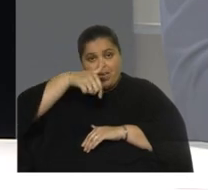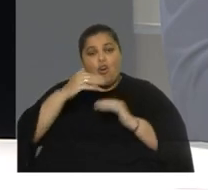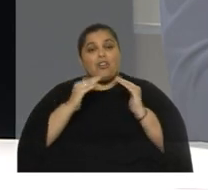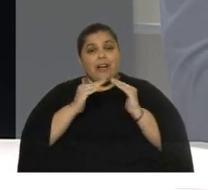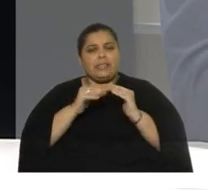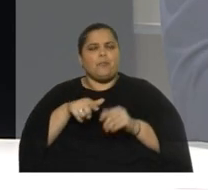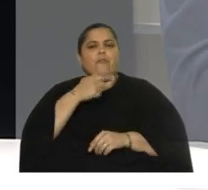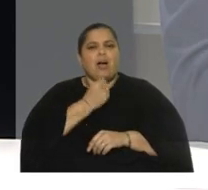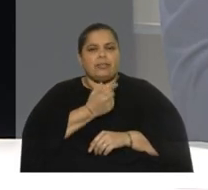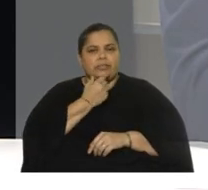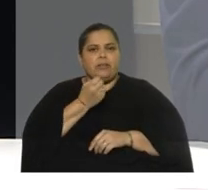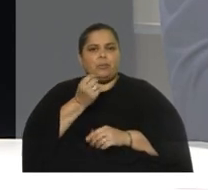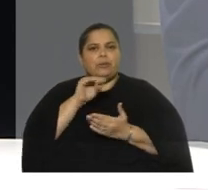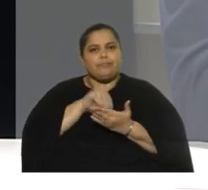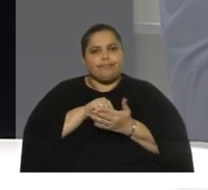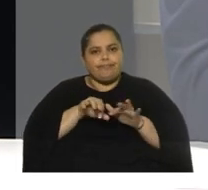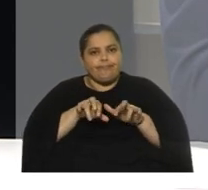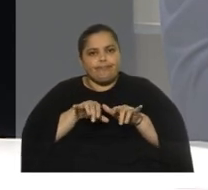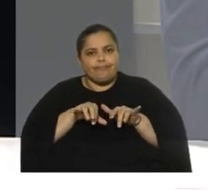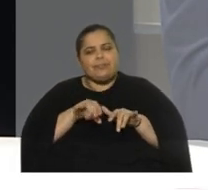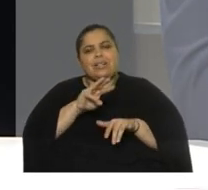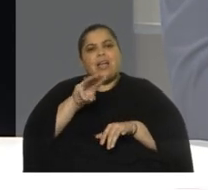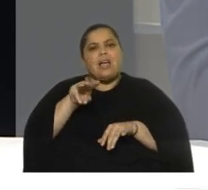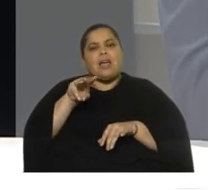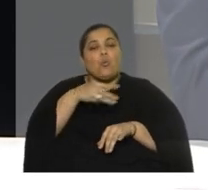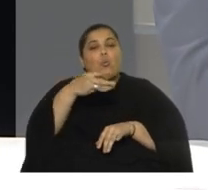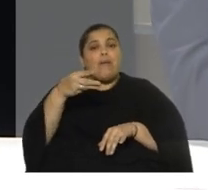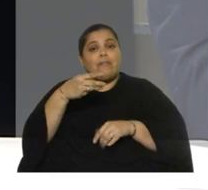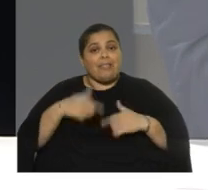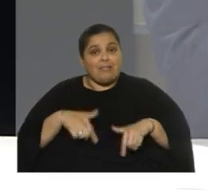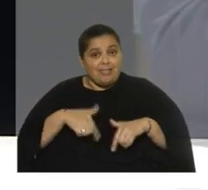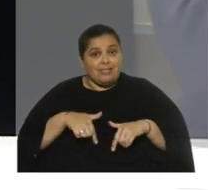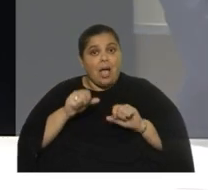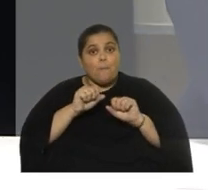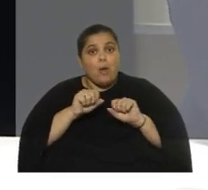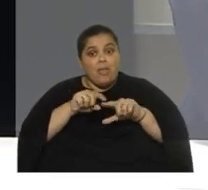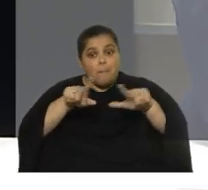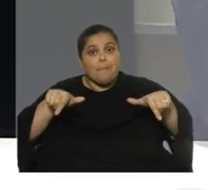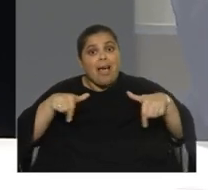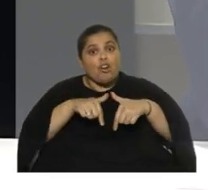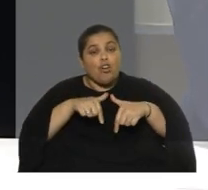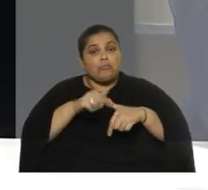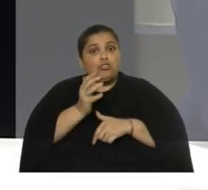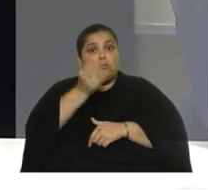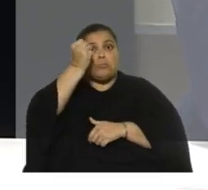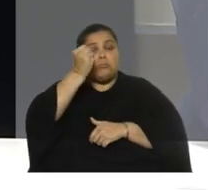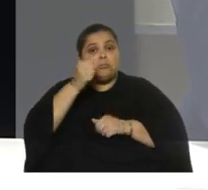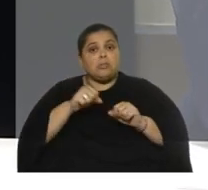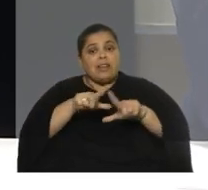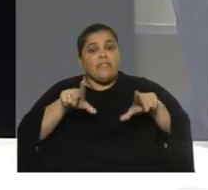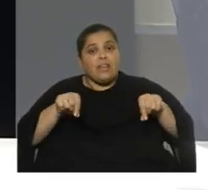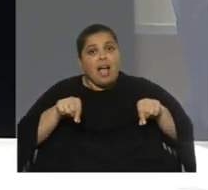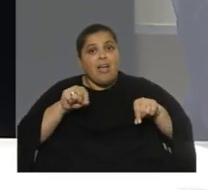sencillo uno entra con la dirección a la página de la intendencia y saca el padrón y saqué el certificado de muebles